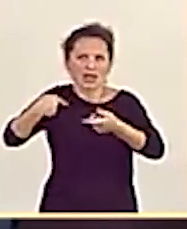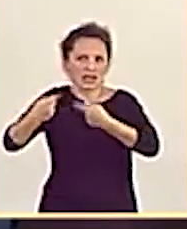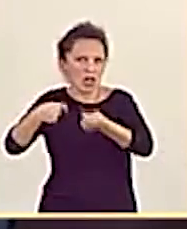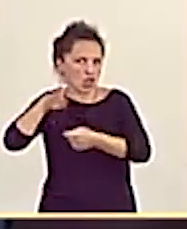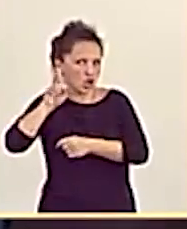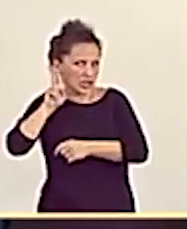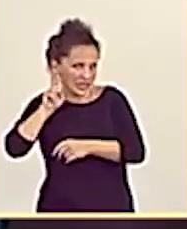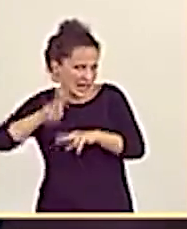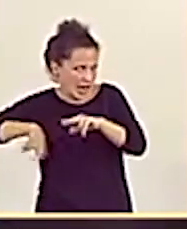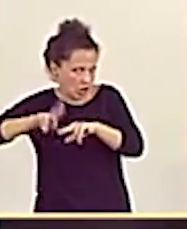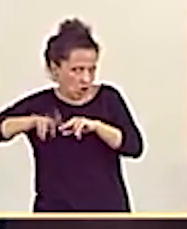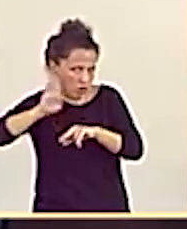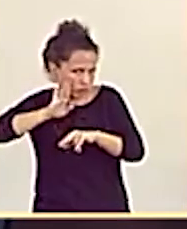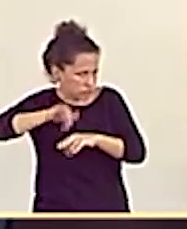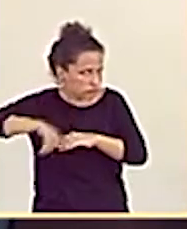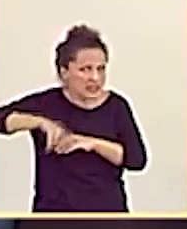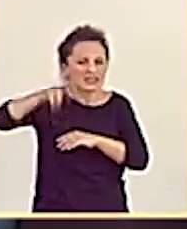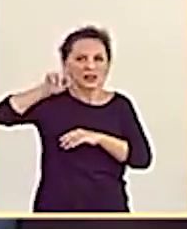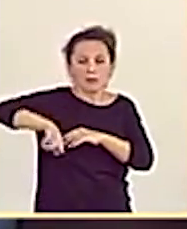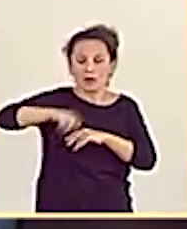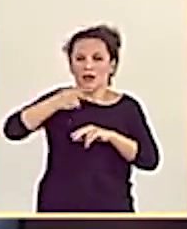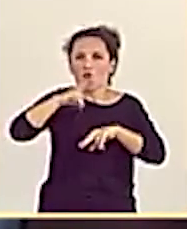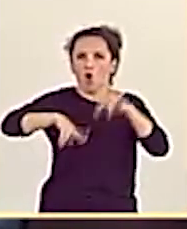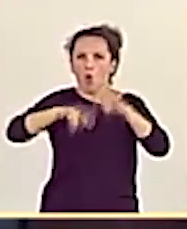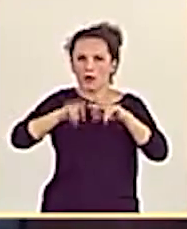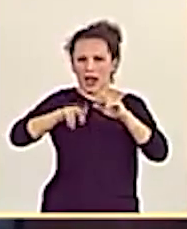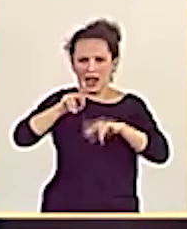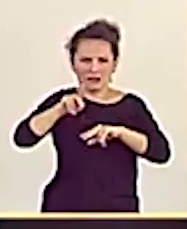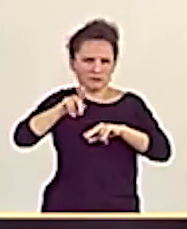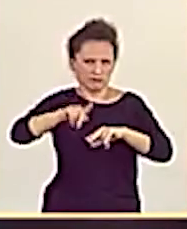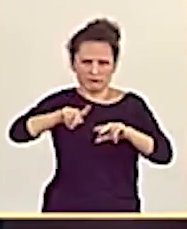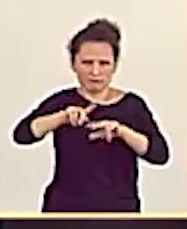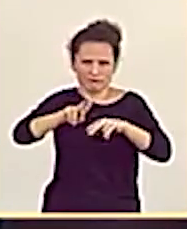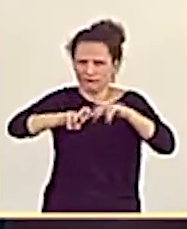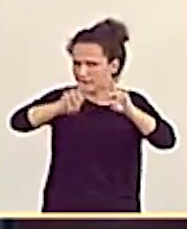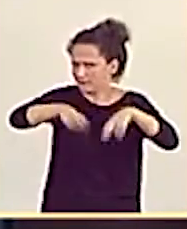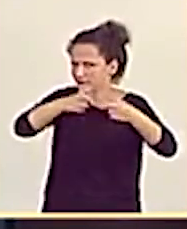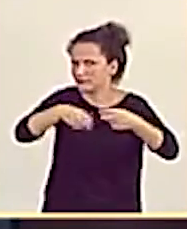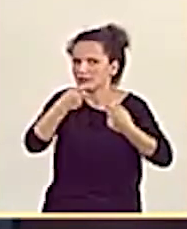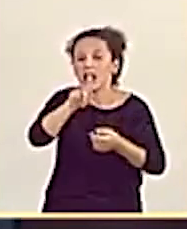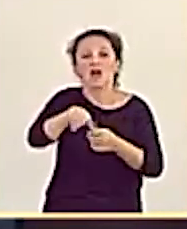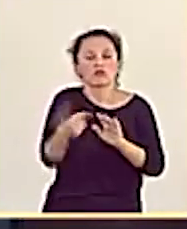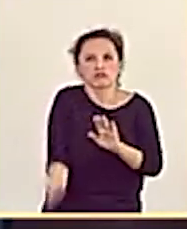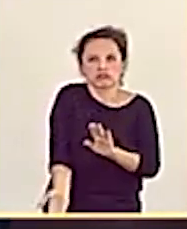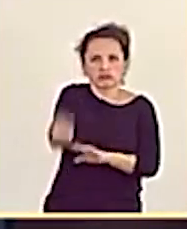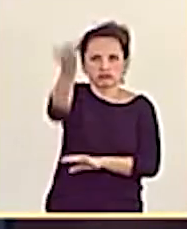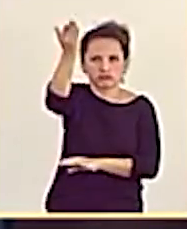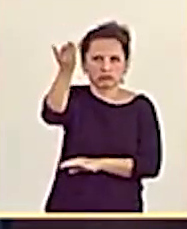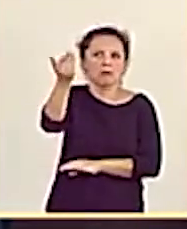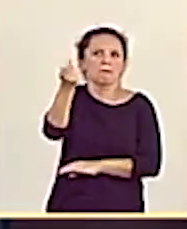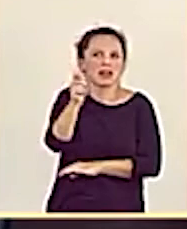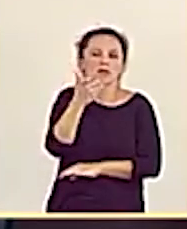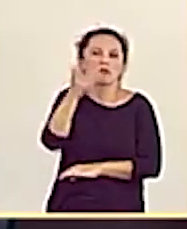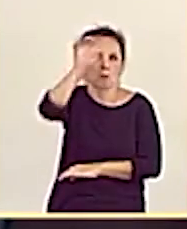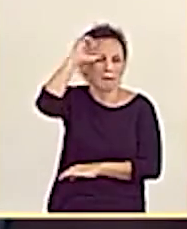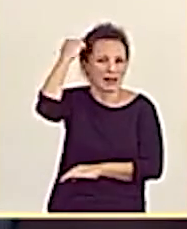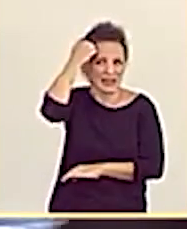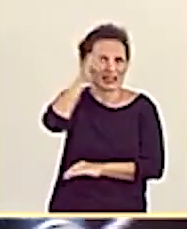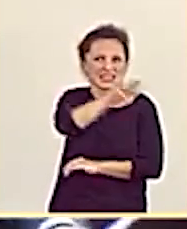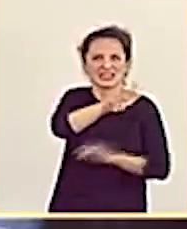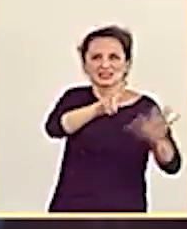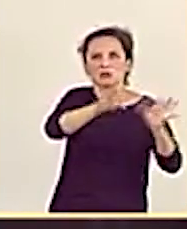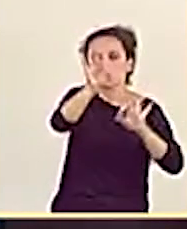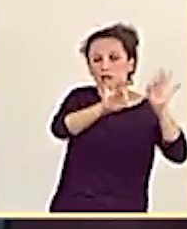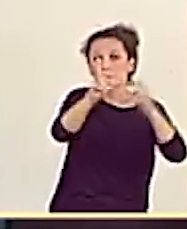como la rehabilitación destinada a tal fin y como resultado el incremento del precio. Berlín, subida del 36 %, París,